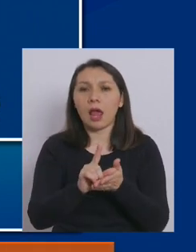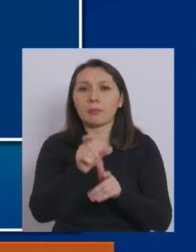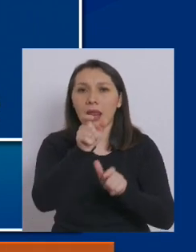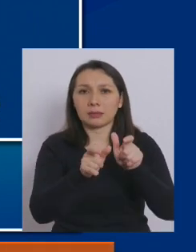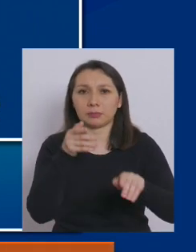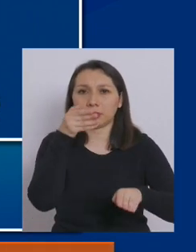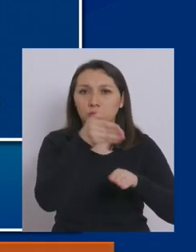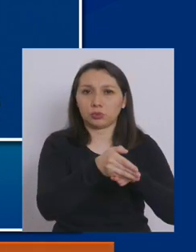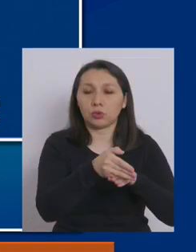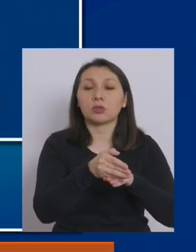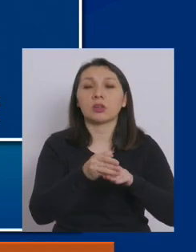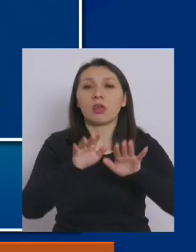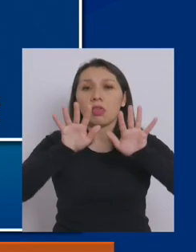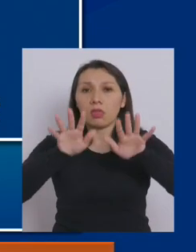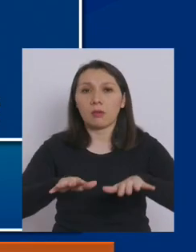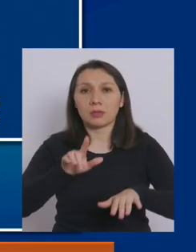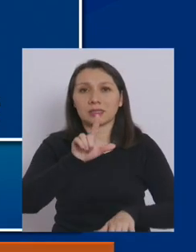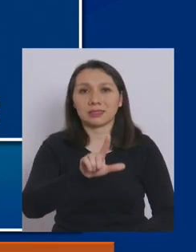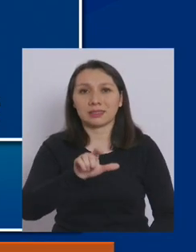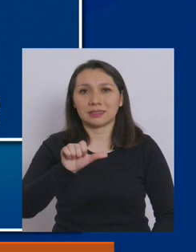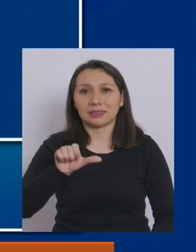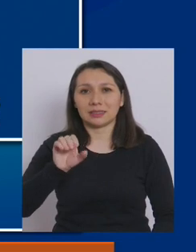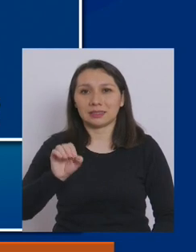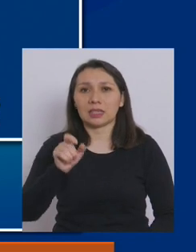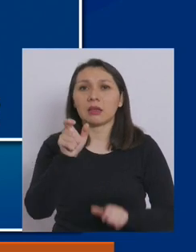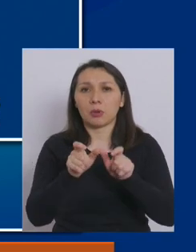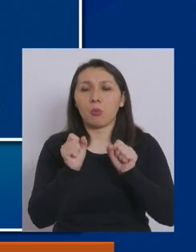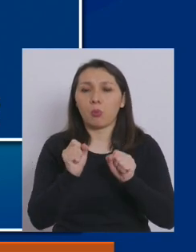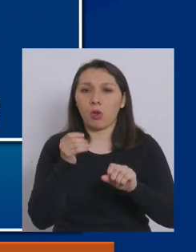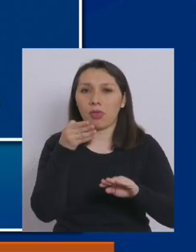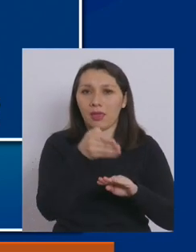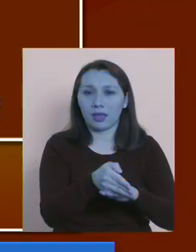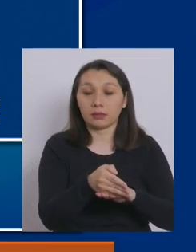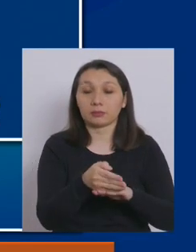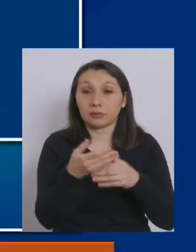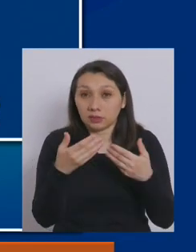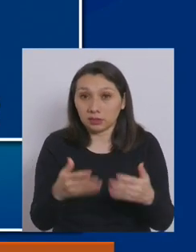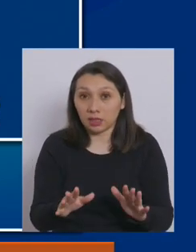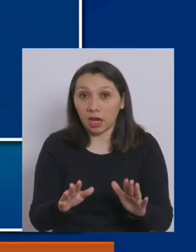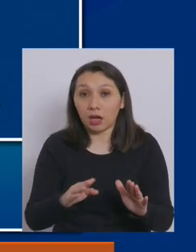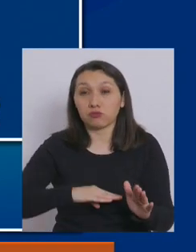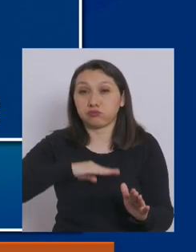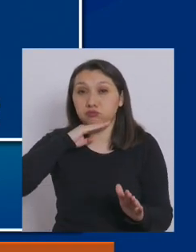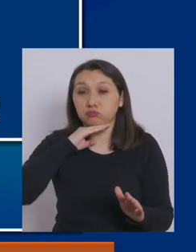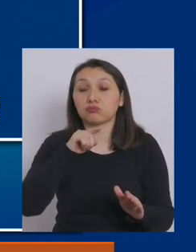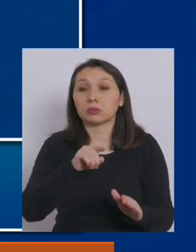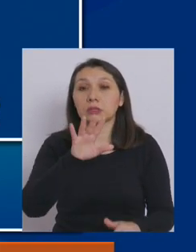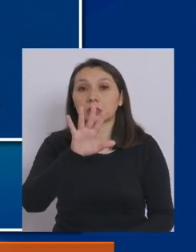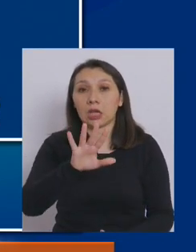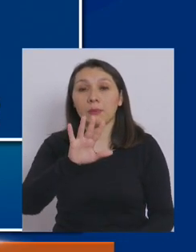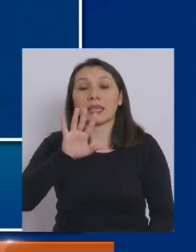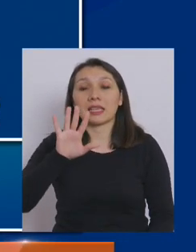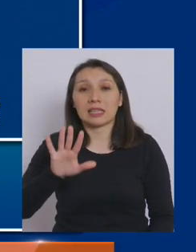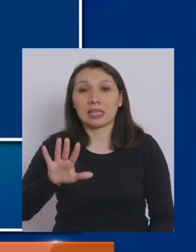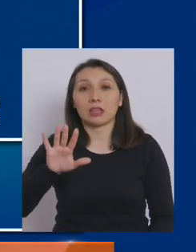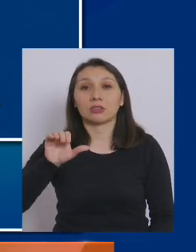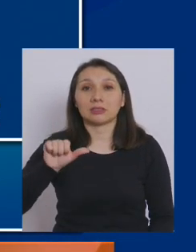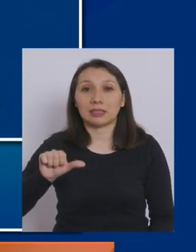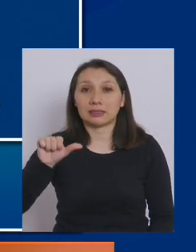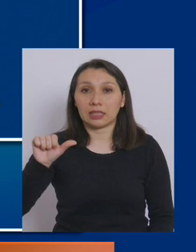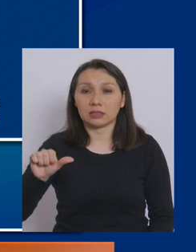con 10.760 cupos, de los cuales 5.566